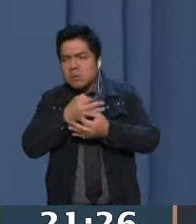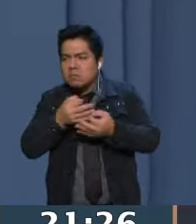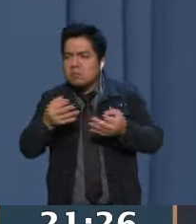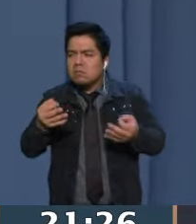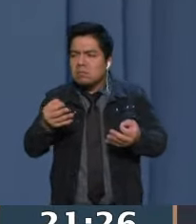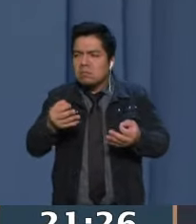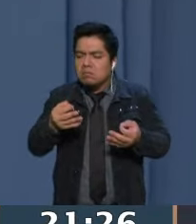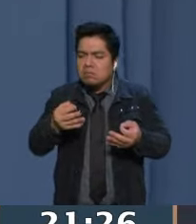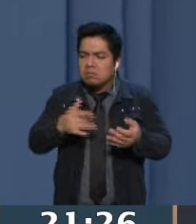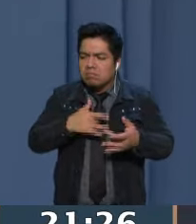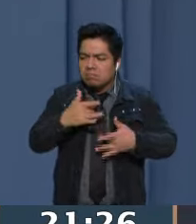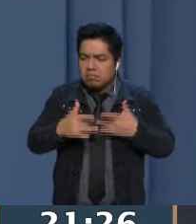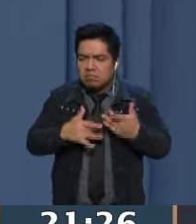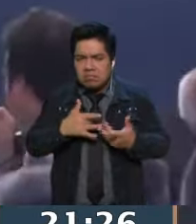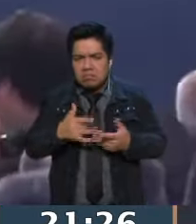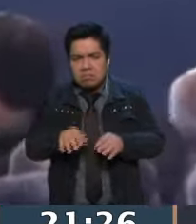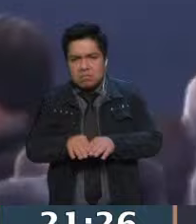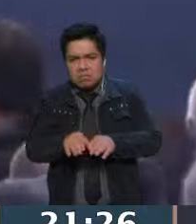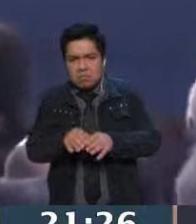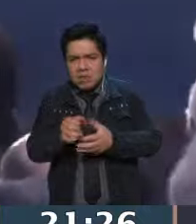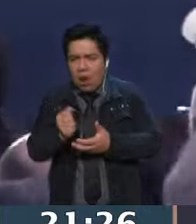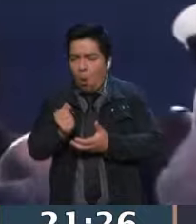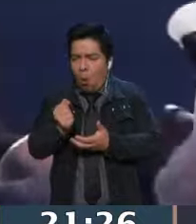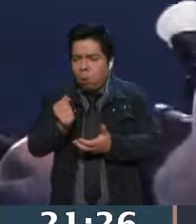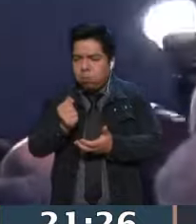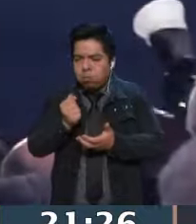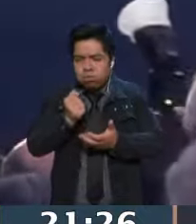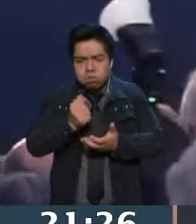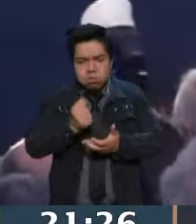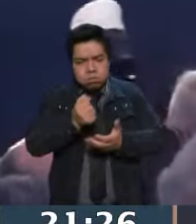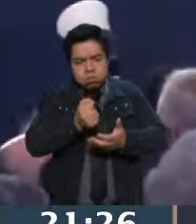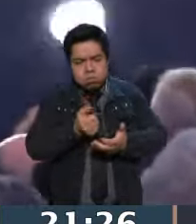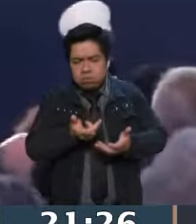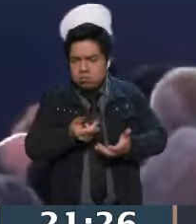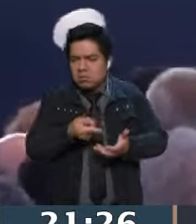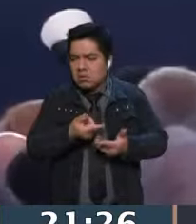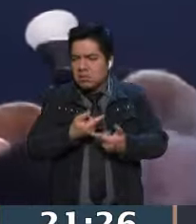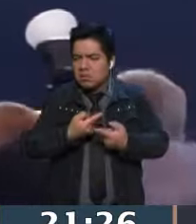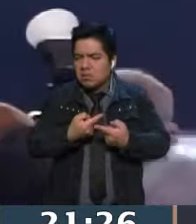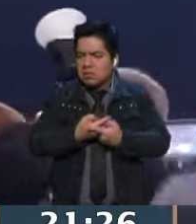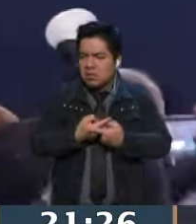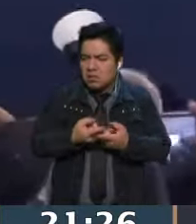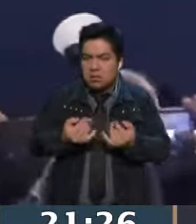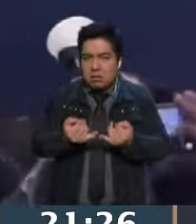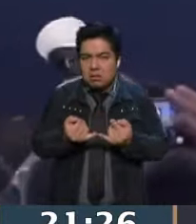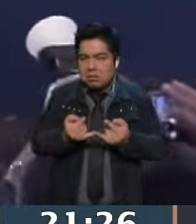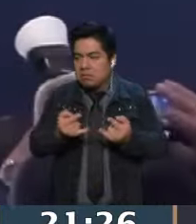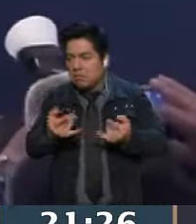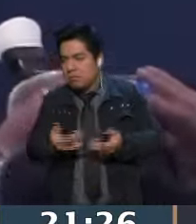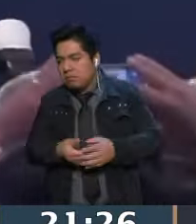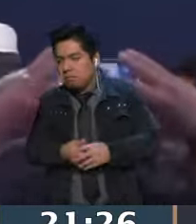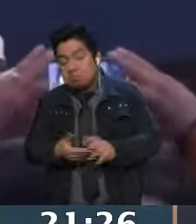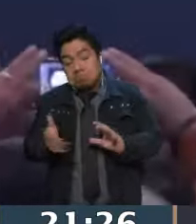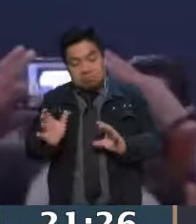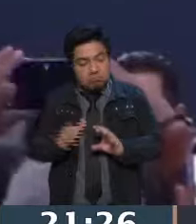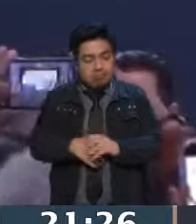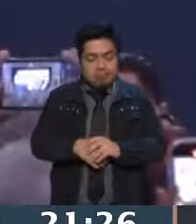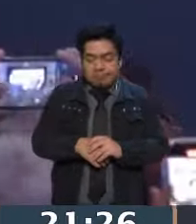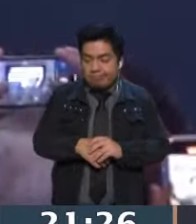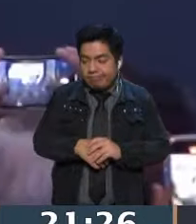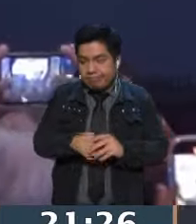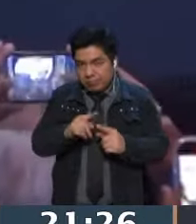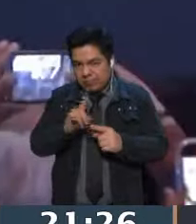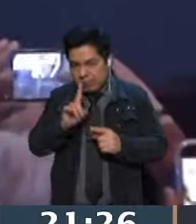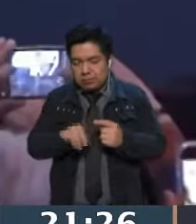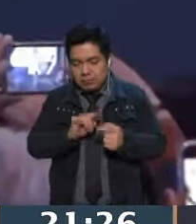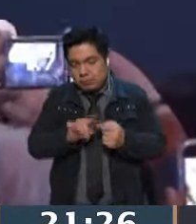frente a este dispendio innecesario, fuera de lugar, fuera de momento, incluso histórico, ¿no? Entonces, bueno, ese sería uno.